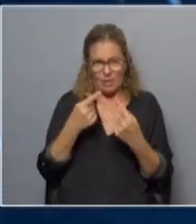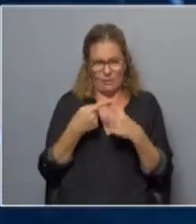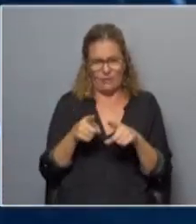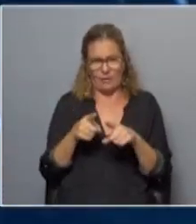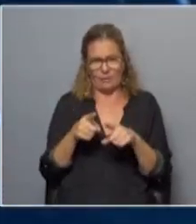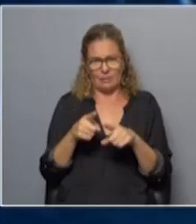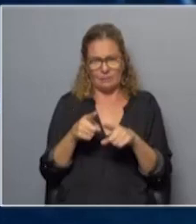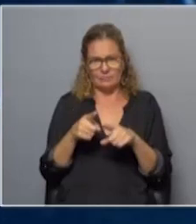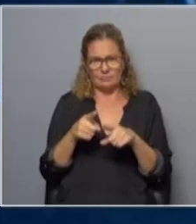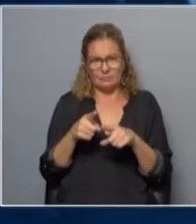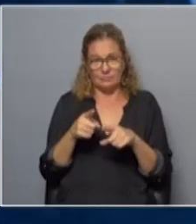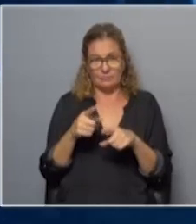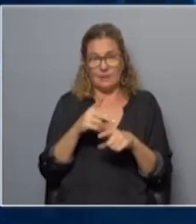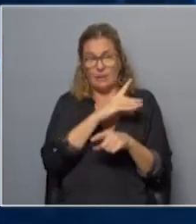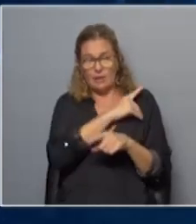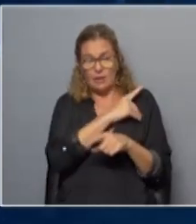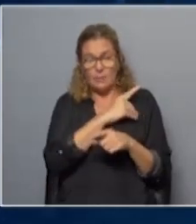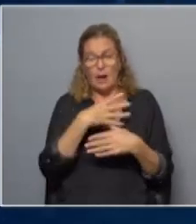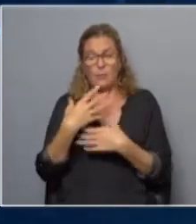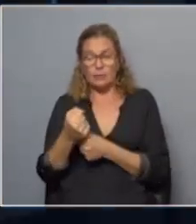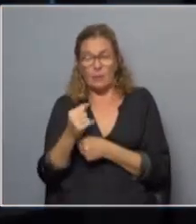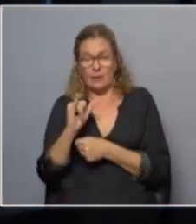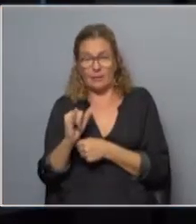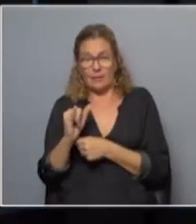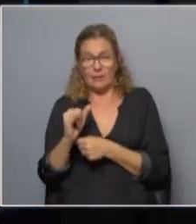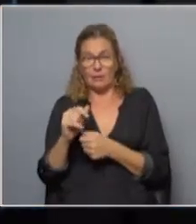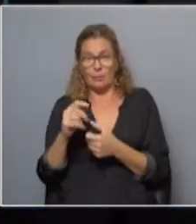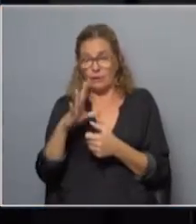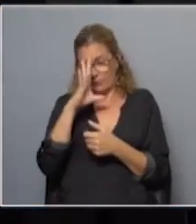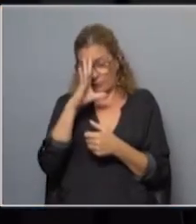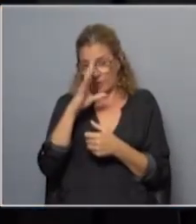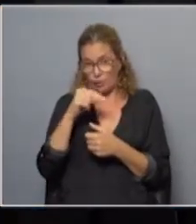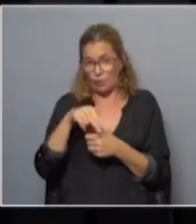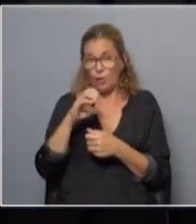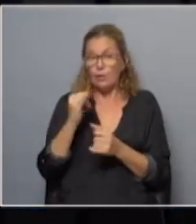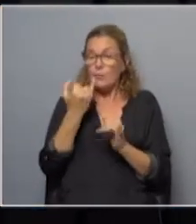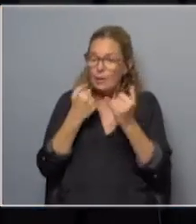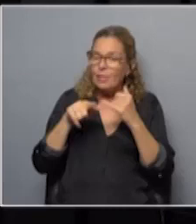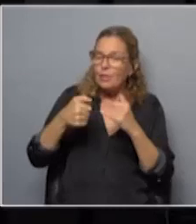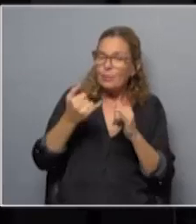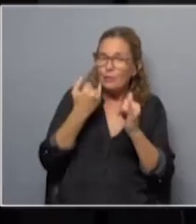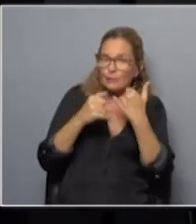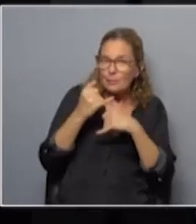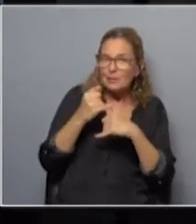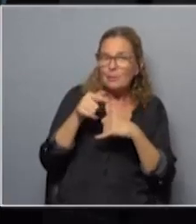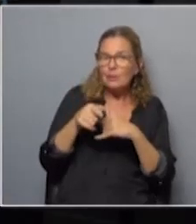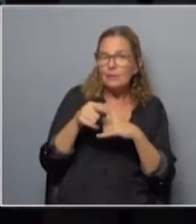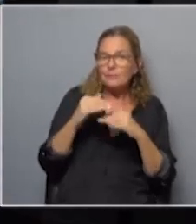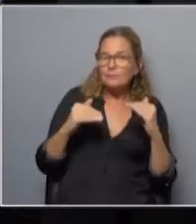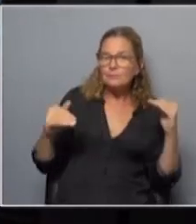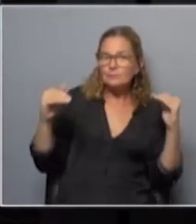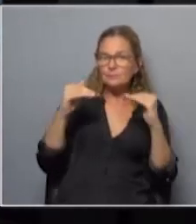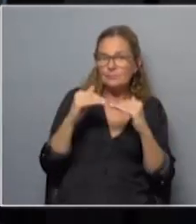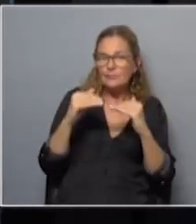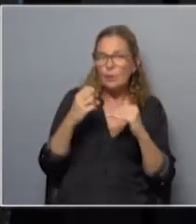desequilibrio leve a favor del sí en diciembre por un lado y por otro lado en los informativos que lo que hicimos fue tomar esta dimensión cuantitativa del